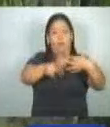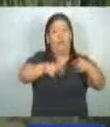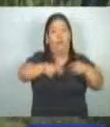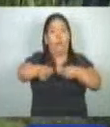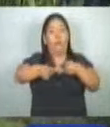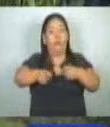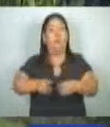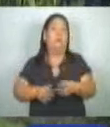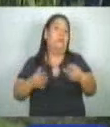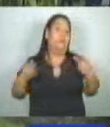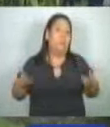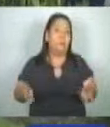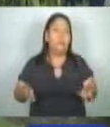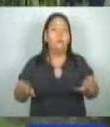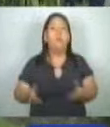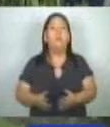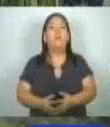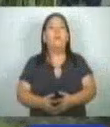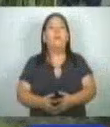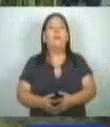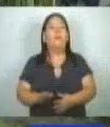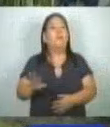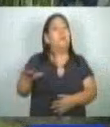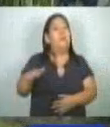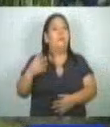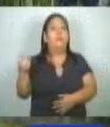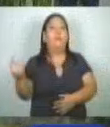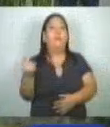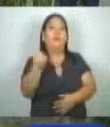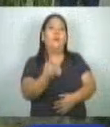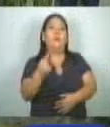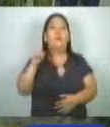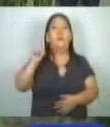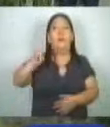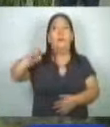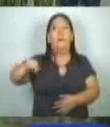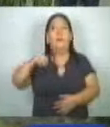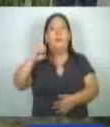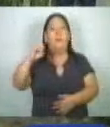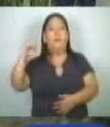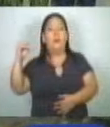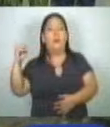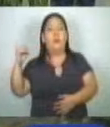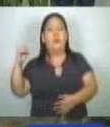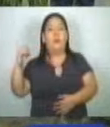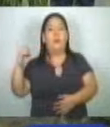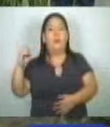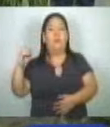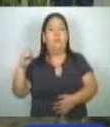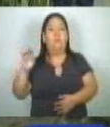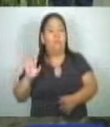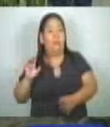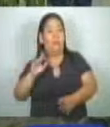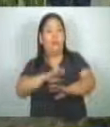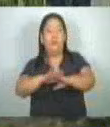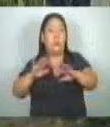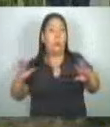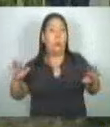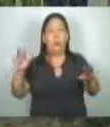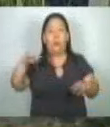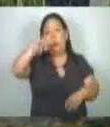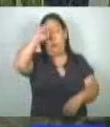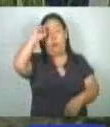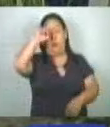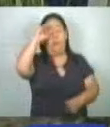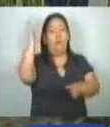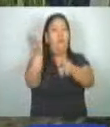¿verdad? Unas mil personas las que han sido suspendidas de su trabajo en